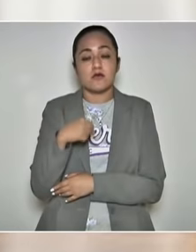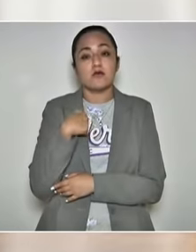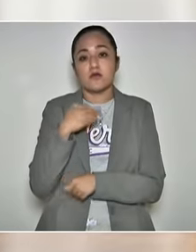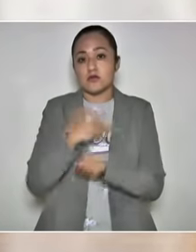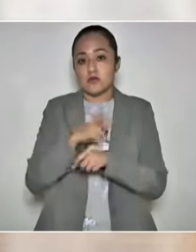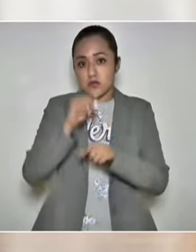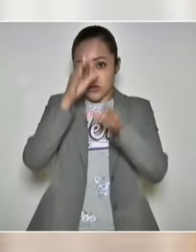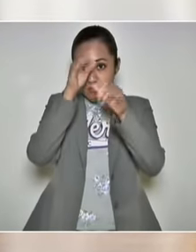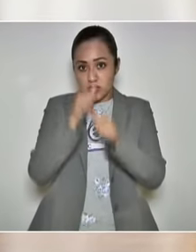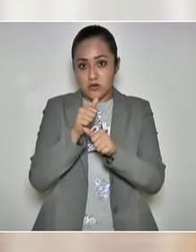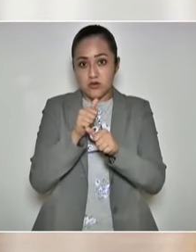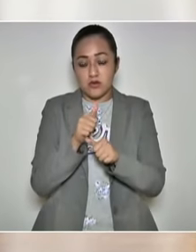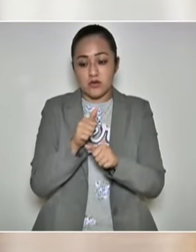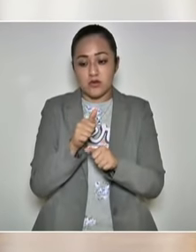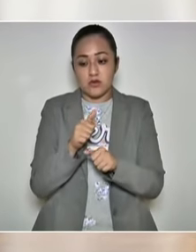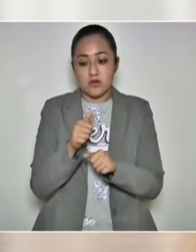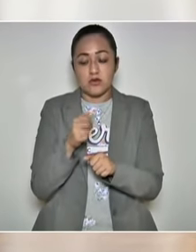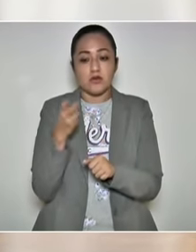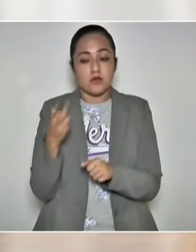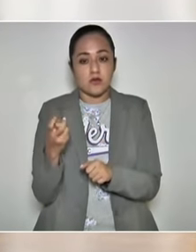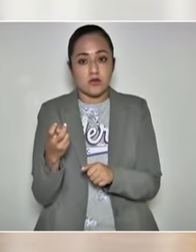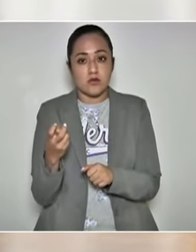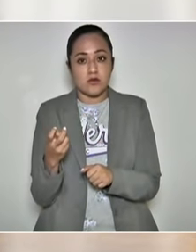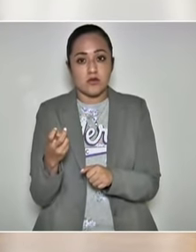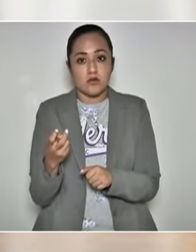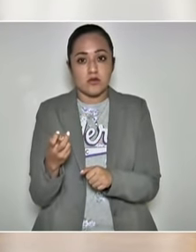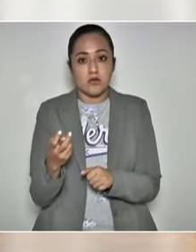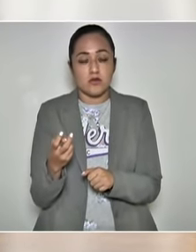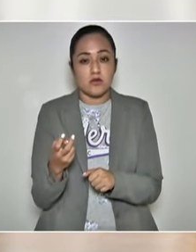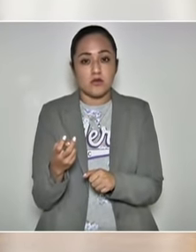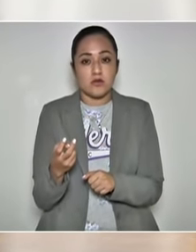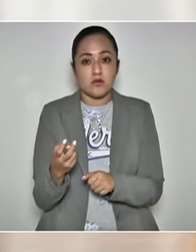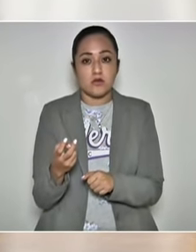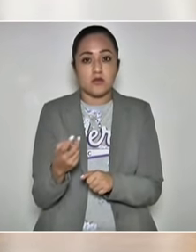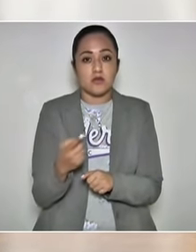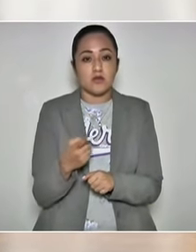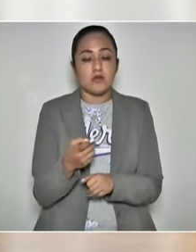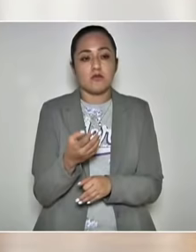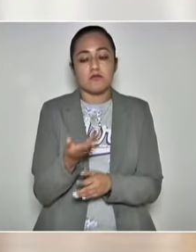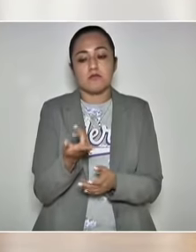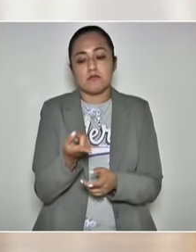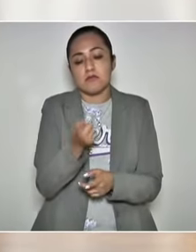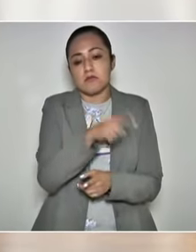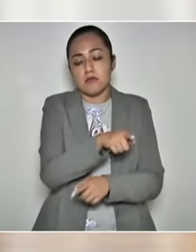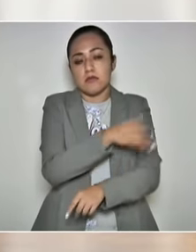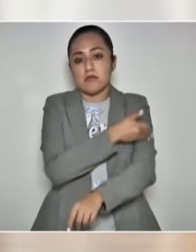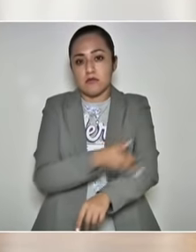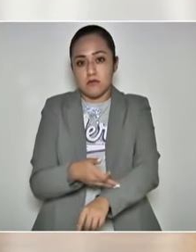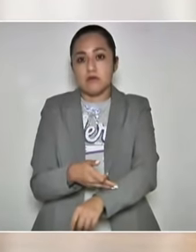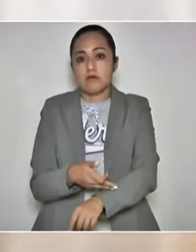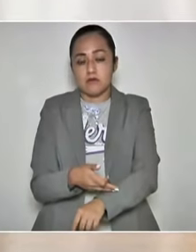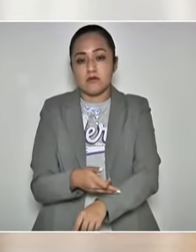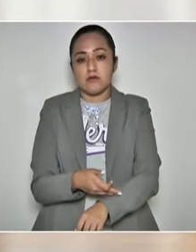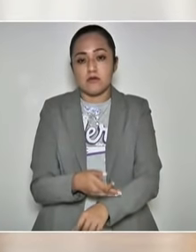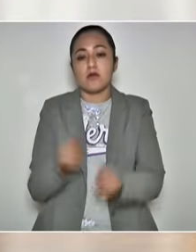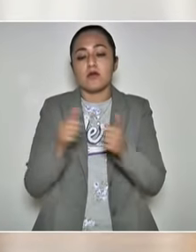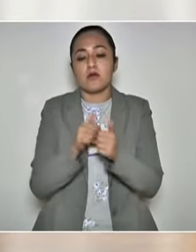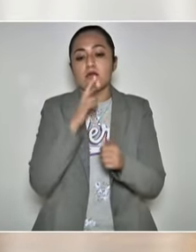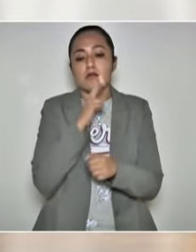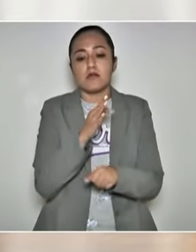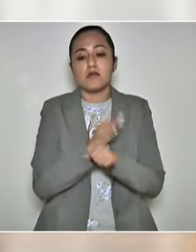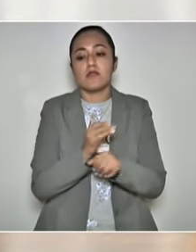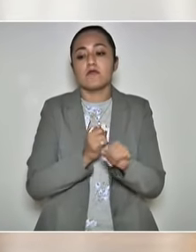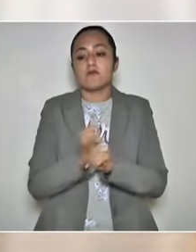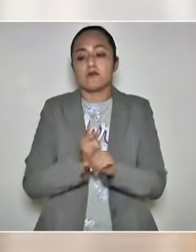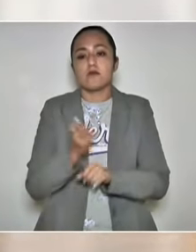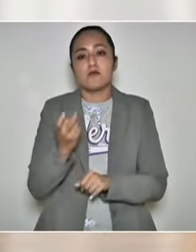están de acuerdo, no están de acuerdo los familiares, es con los resultados de la